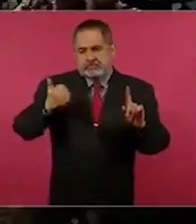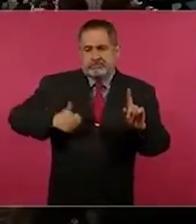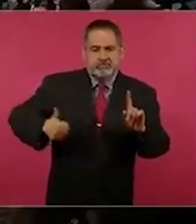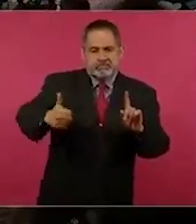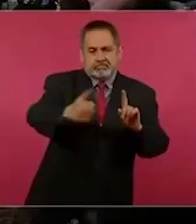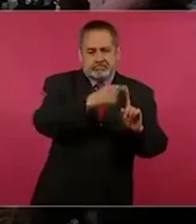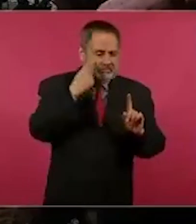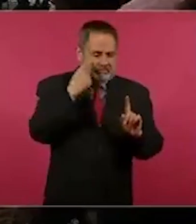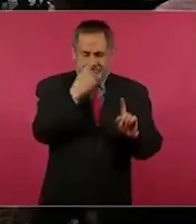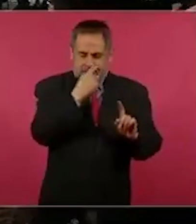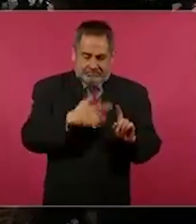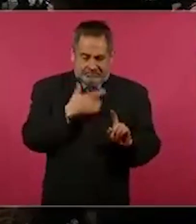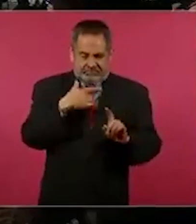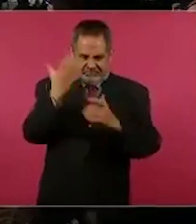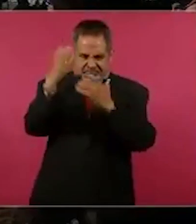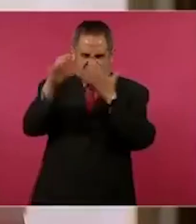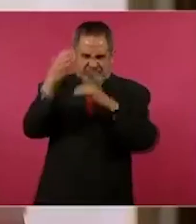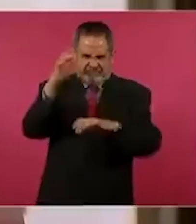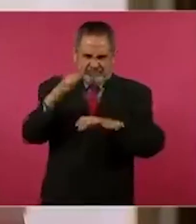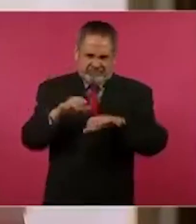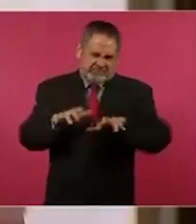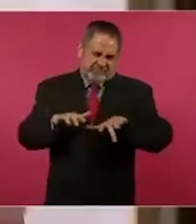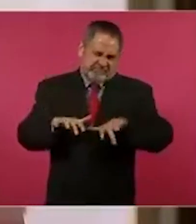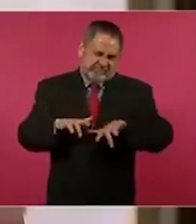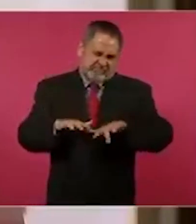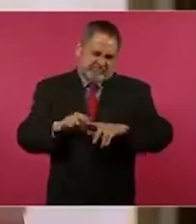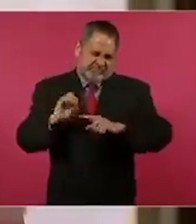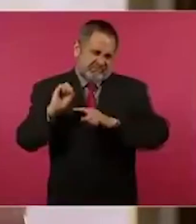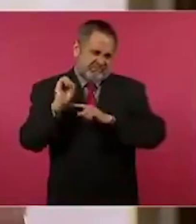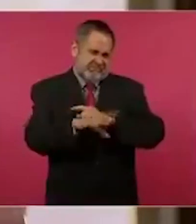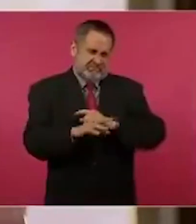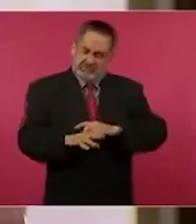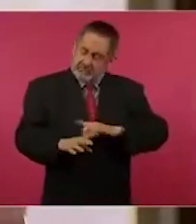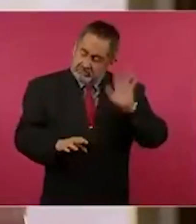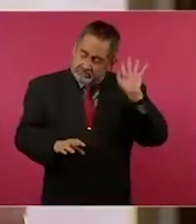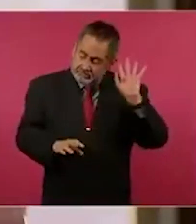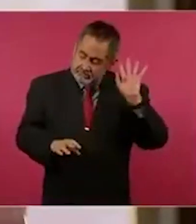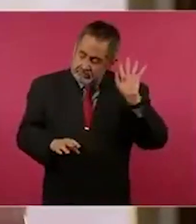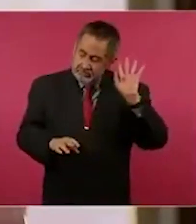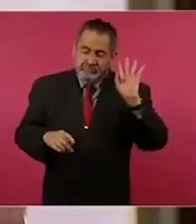sus conclusiones.